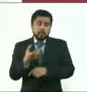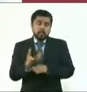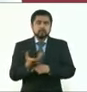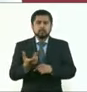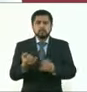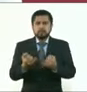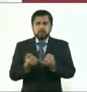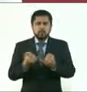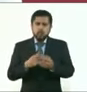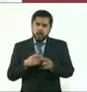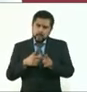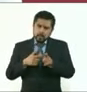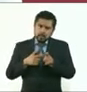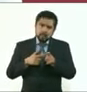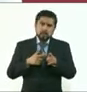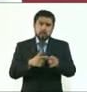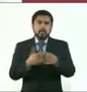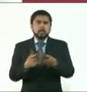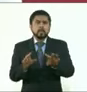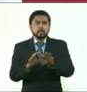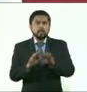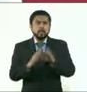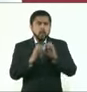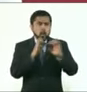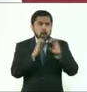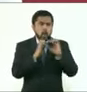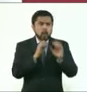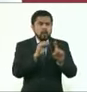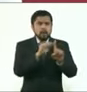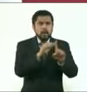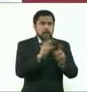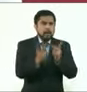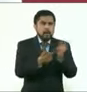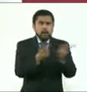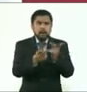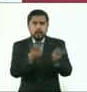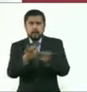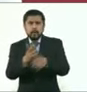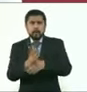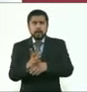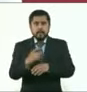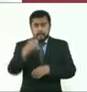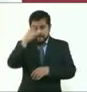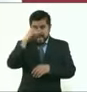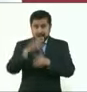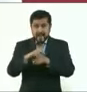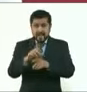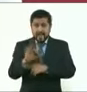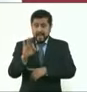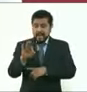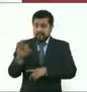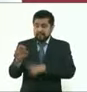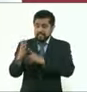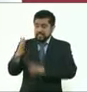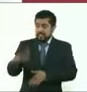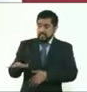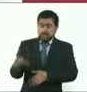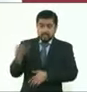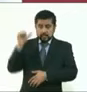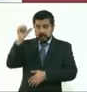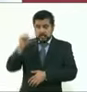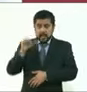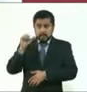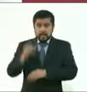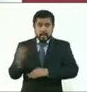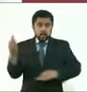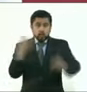participación, a que el 10 de abril se participe y nosotros pues estar invitando a